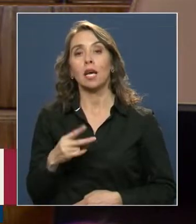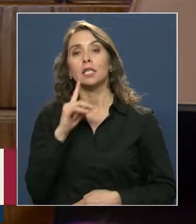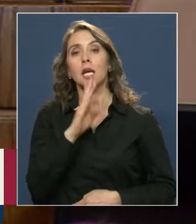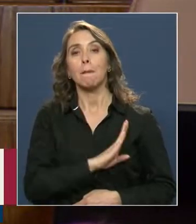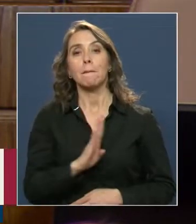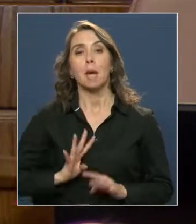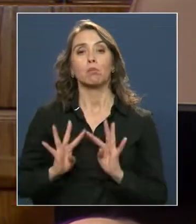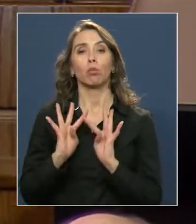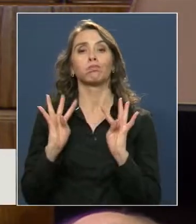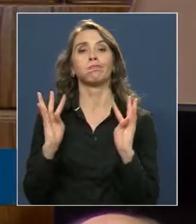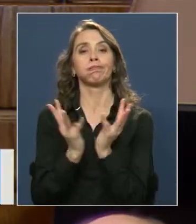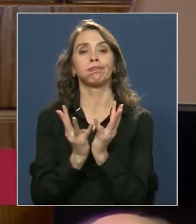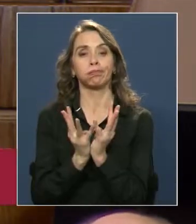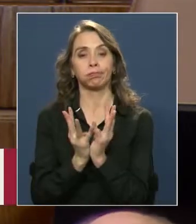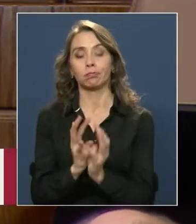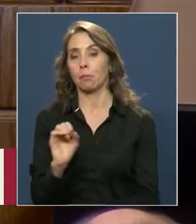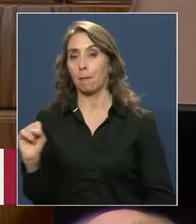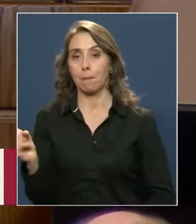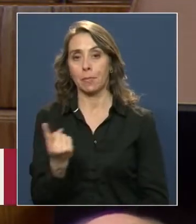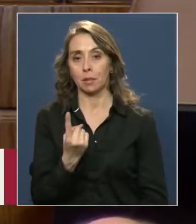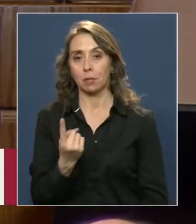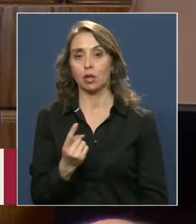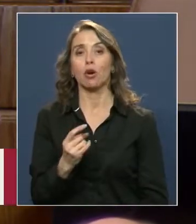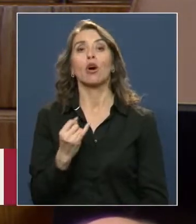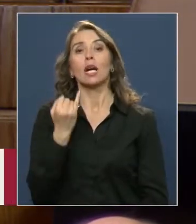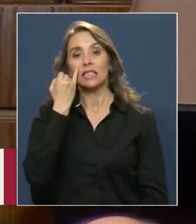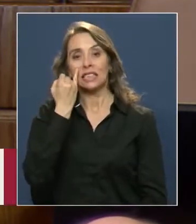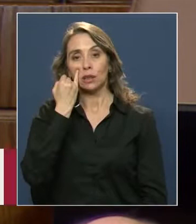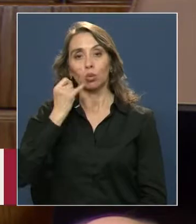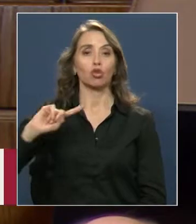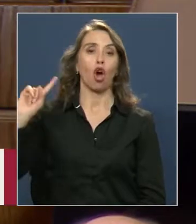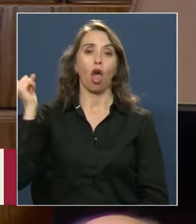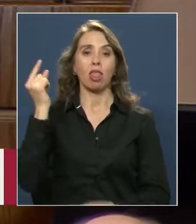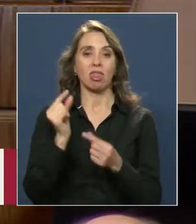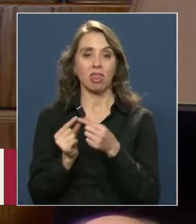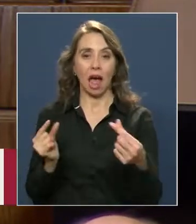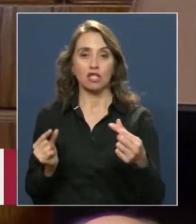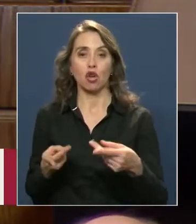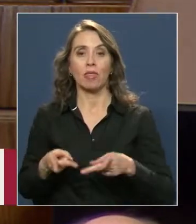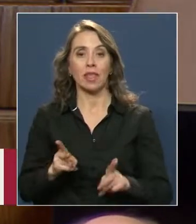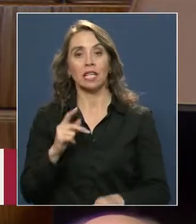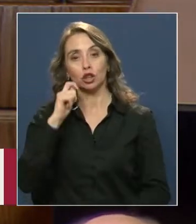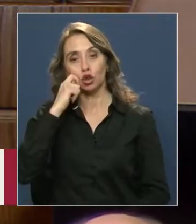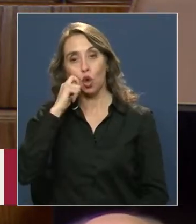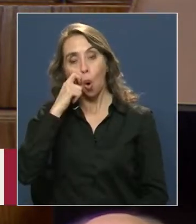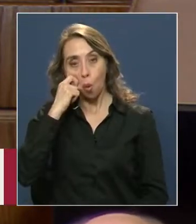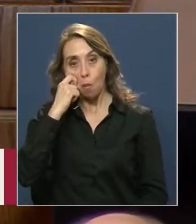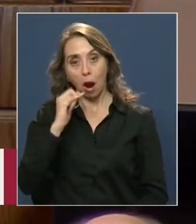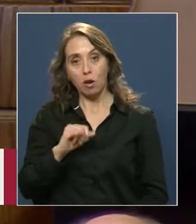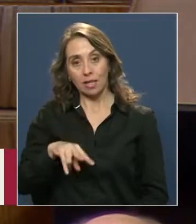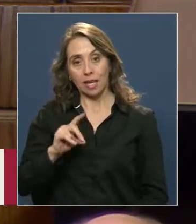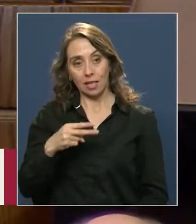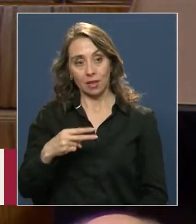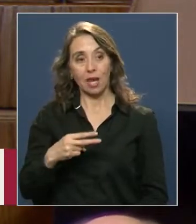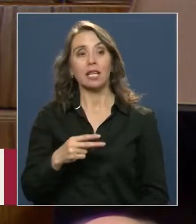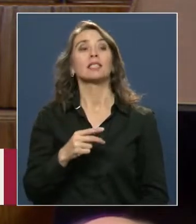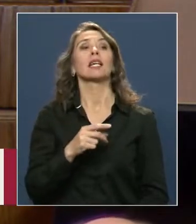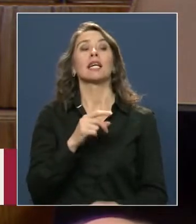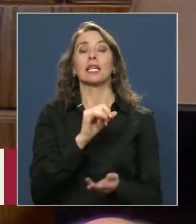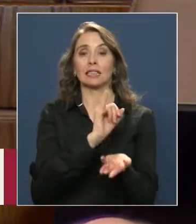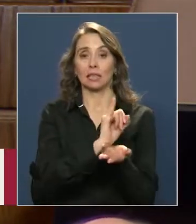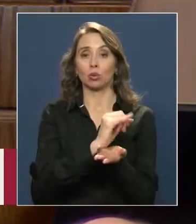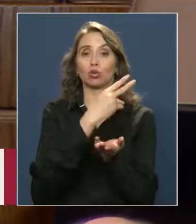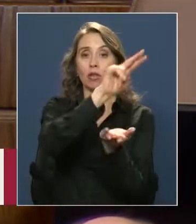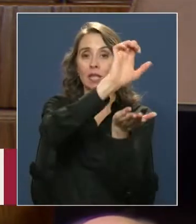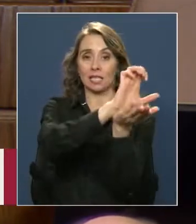En primer lugar, cabe señalar que el Instituto Nacional de Derechos Humanos es la institución estatal que en forma autónoma y